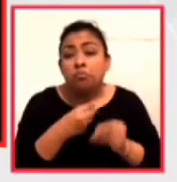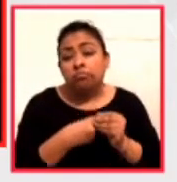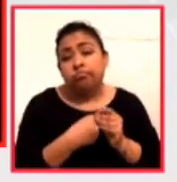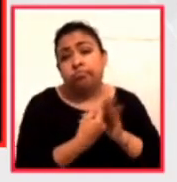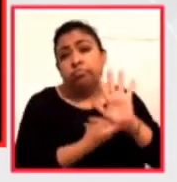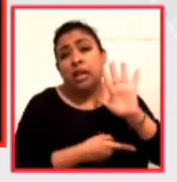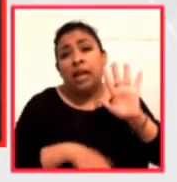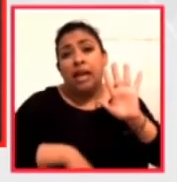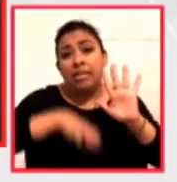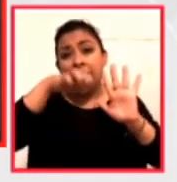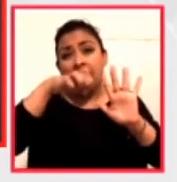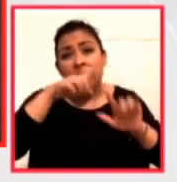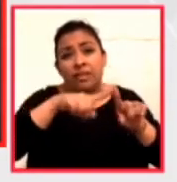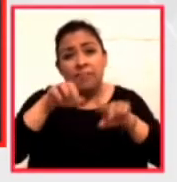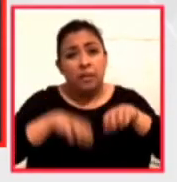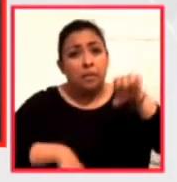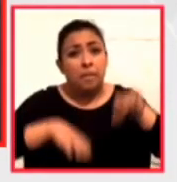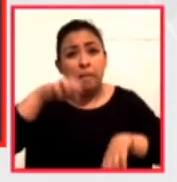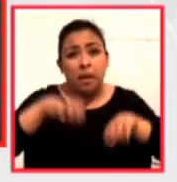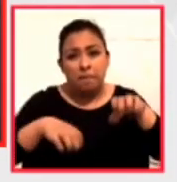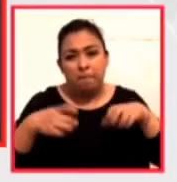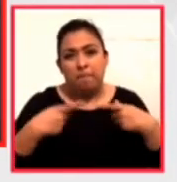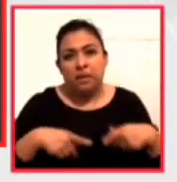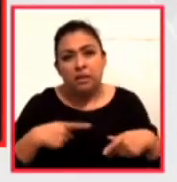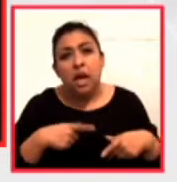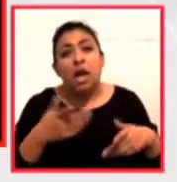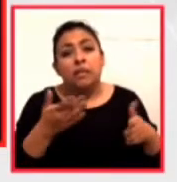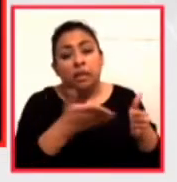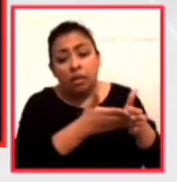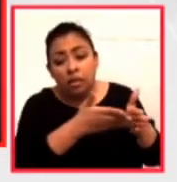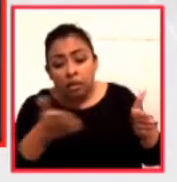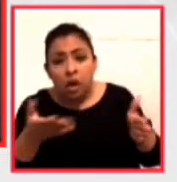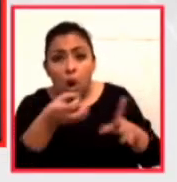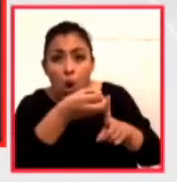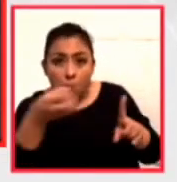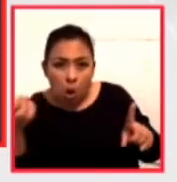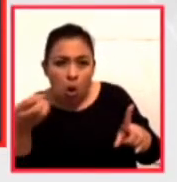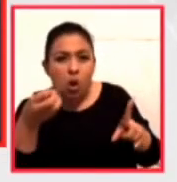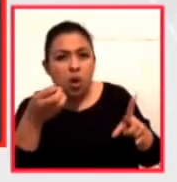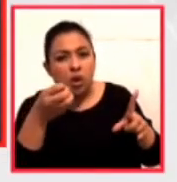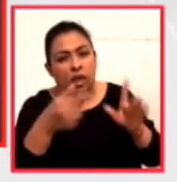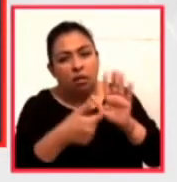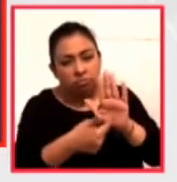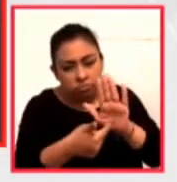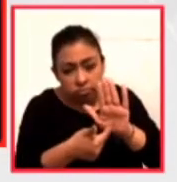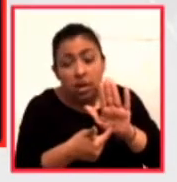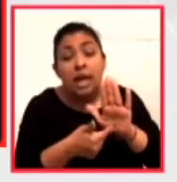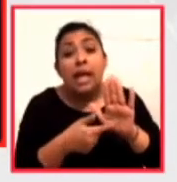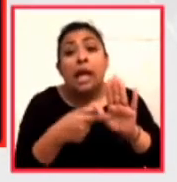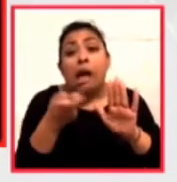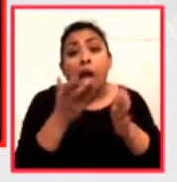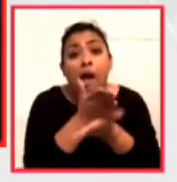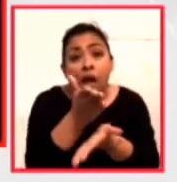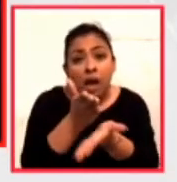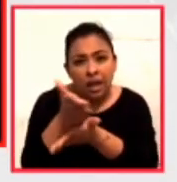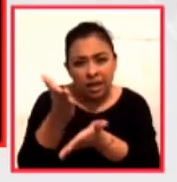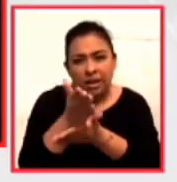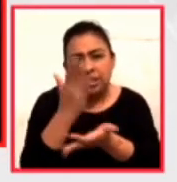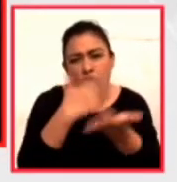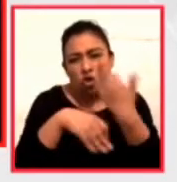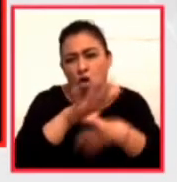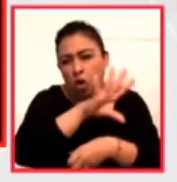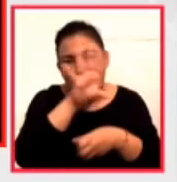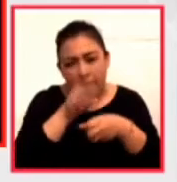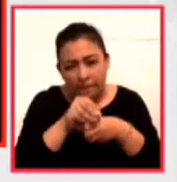edades del público. Una línea del tiempo ordena y organiza las obras de arte de la colección y el acceso a todo el repertorio de